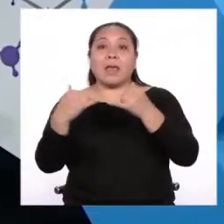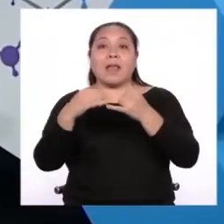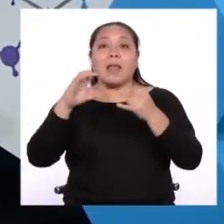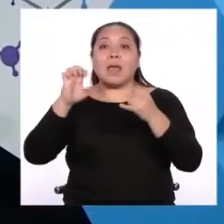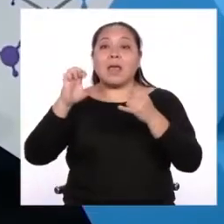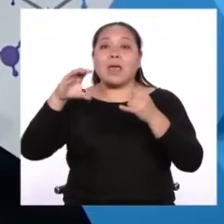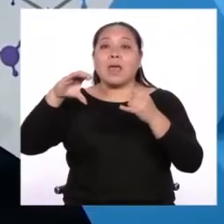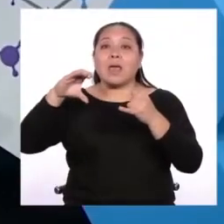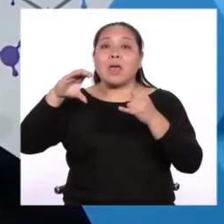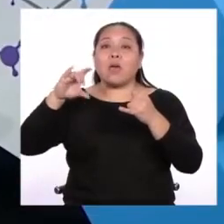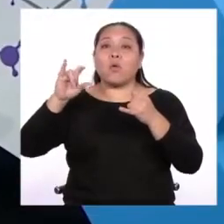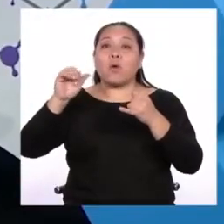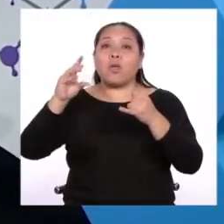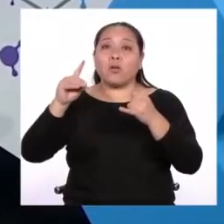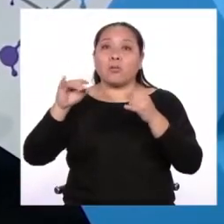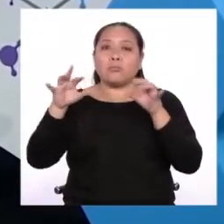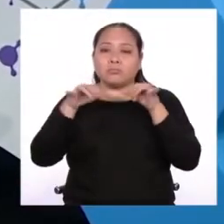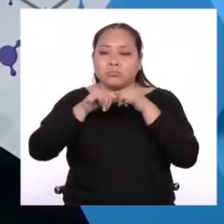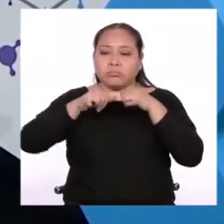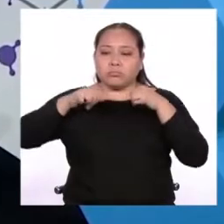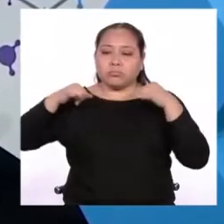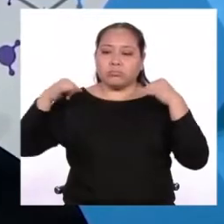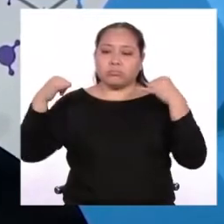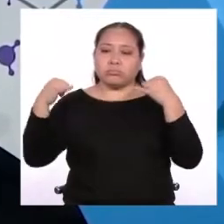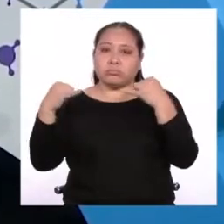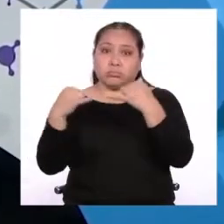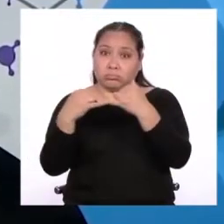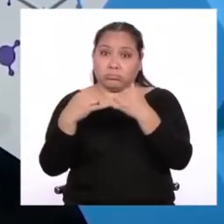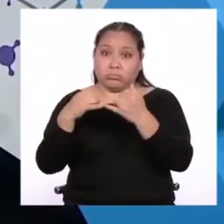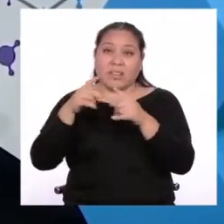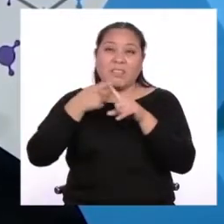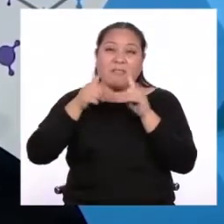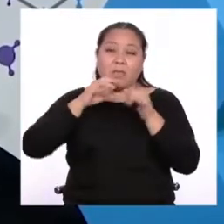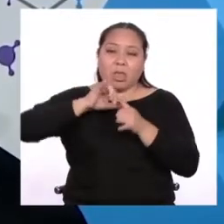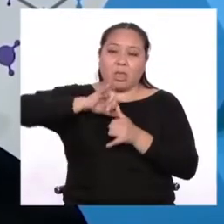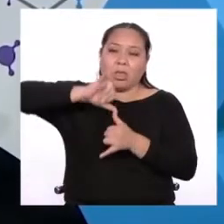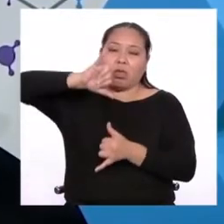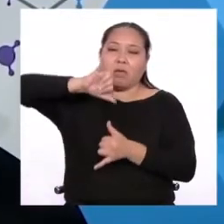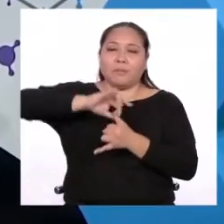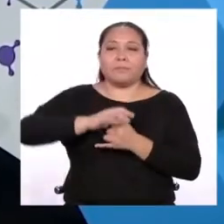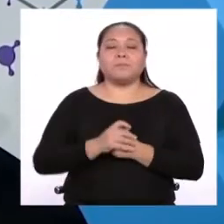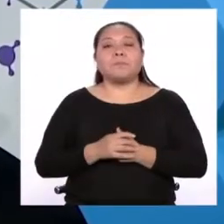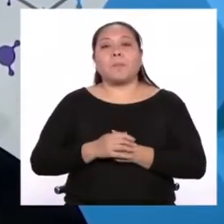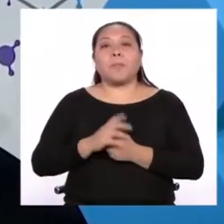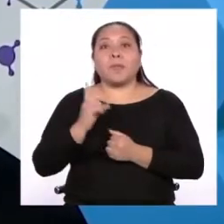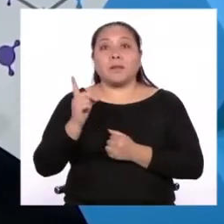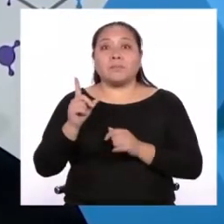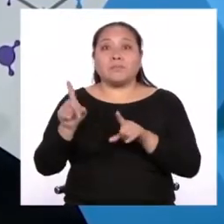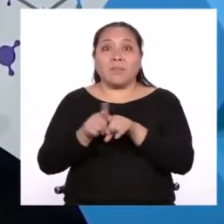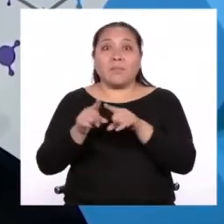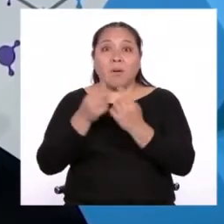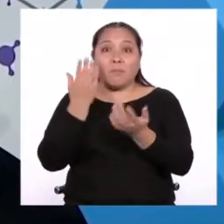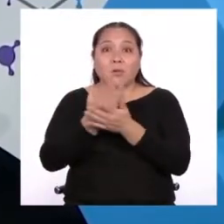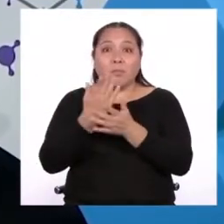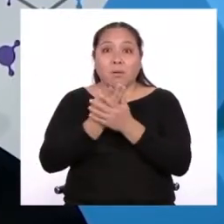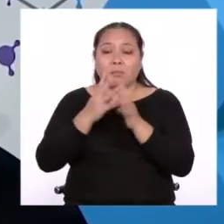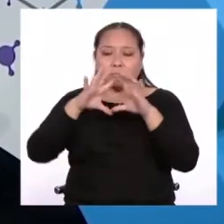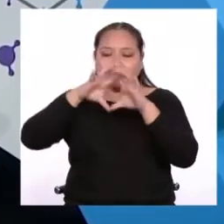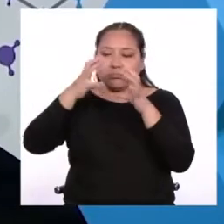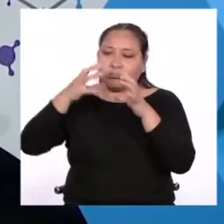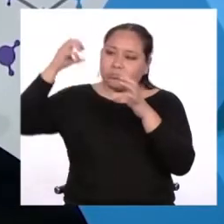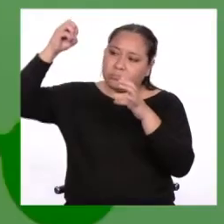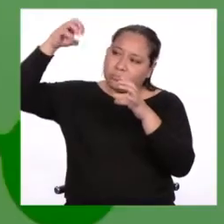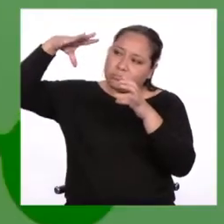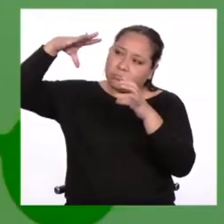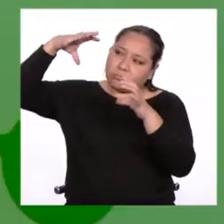esto también fue corroborado por las imágenes de los satélites. Ahora, ¿quieren saber qué es lo que es realmente